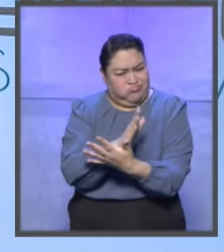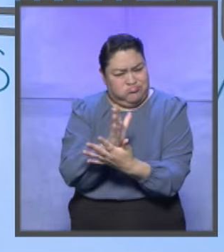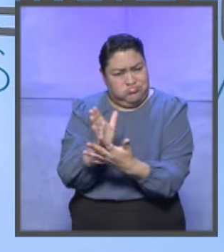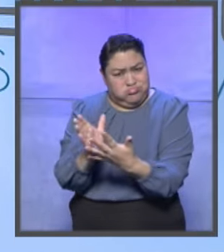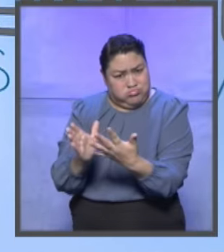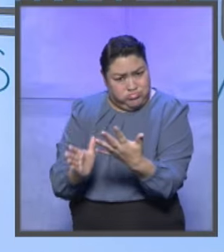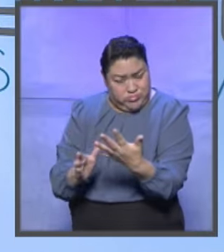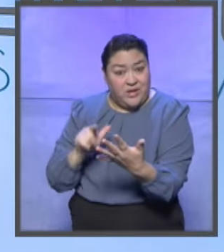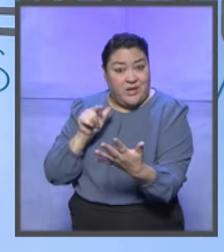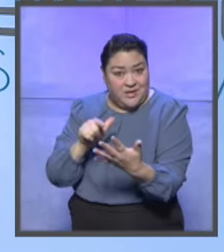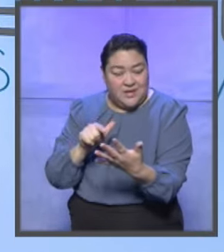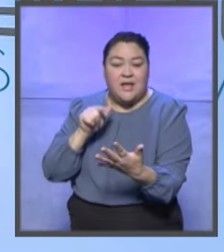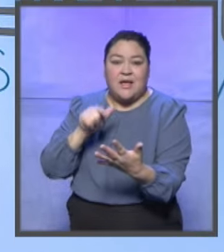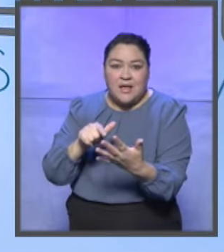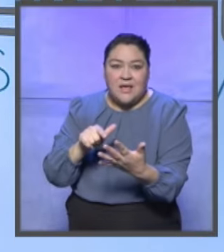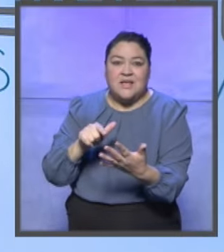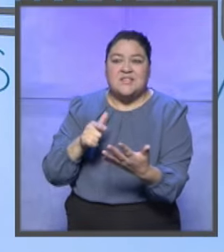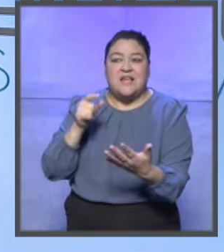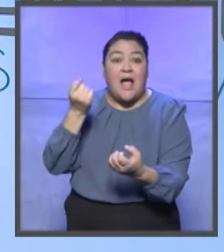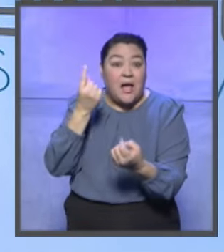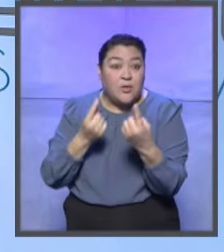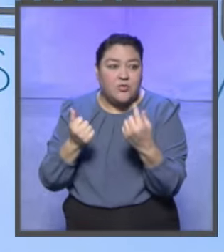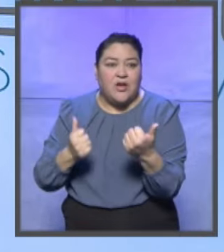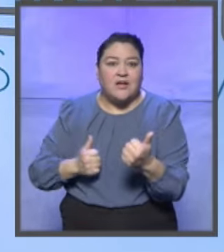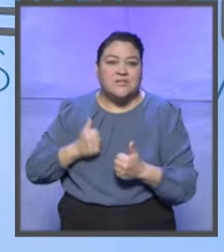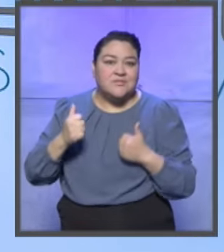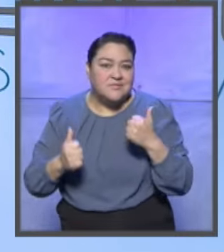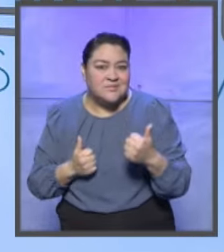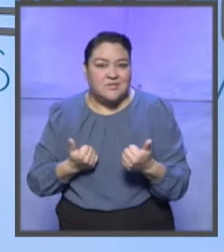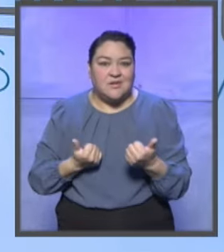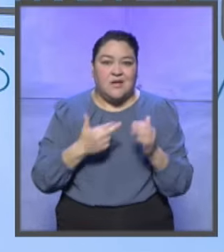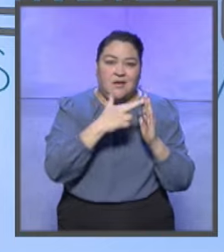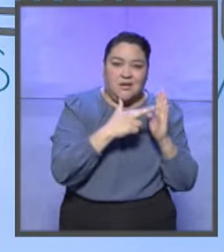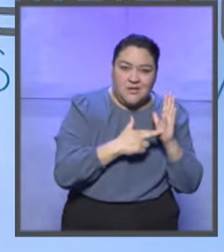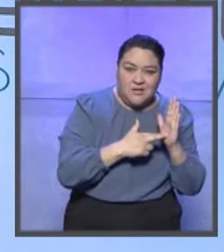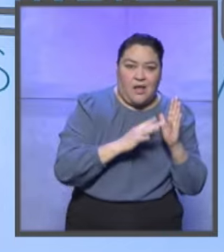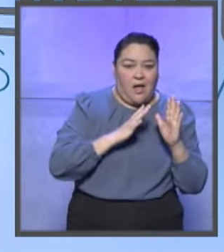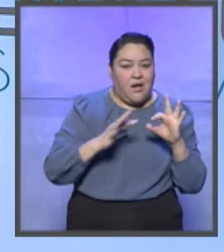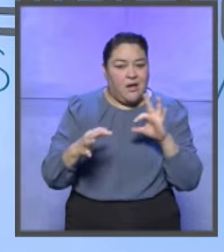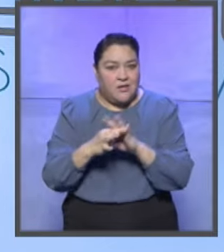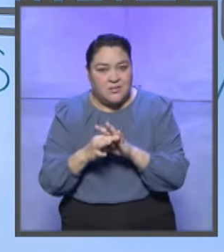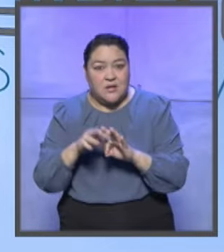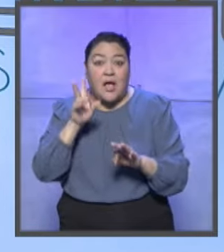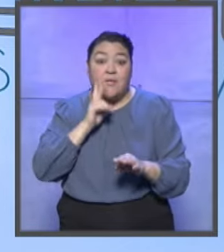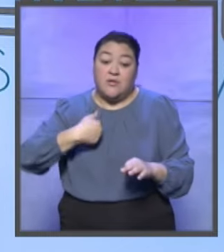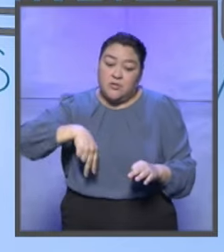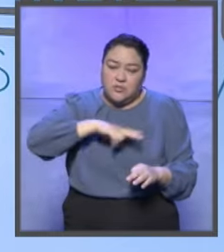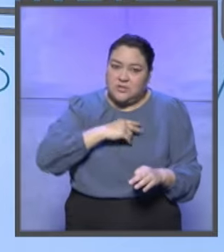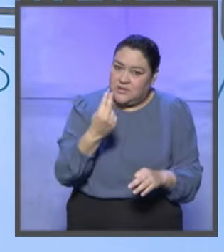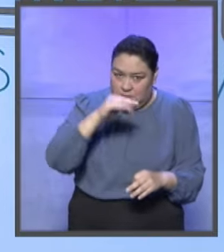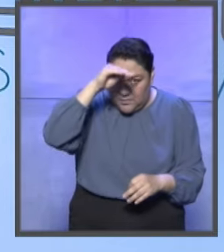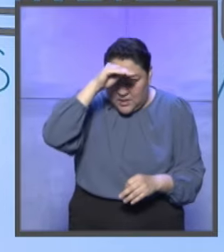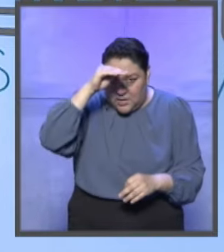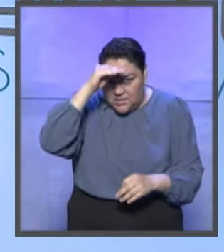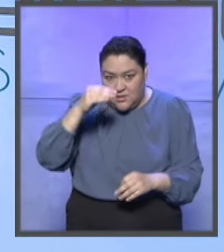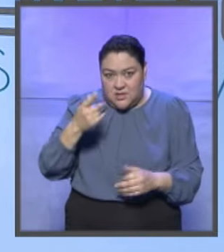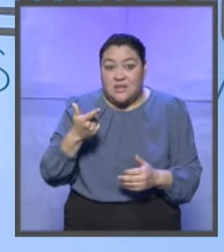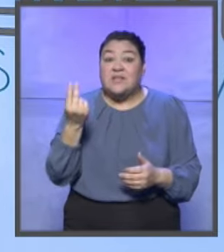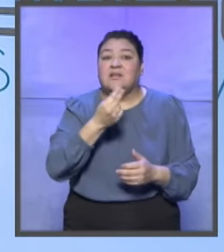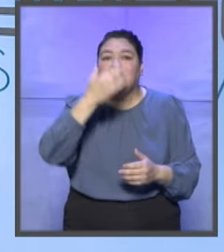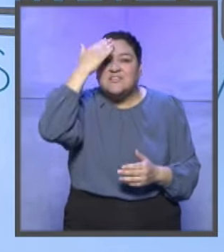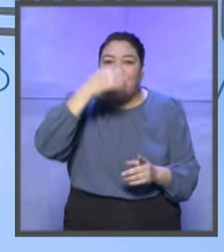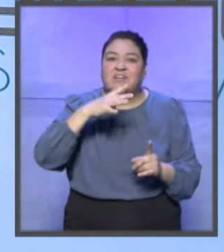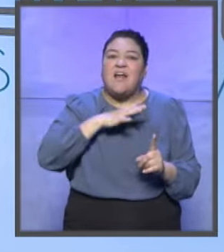pues encontrarán como nichos regulatorios específicos, En materia electoral tendremos que hacer un ejemplo, nuestro